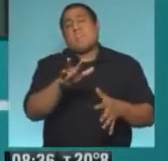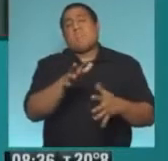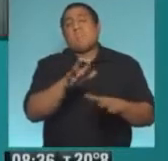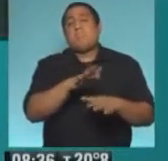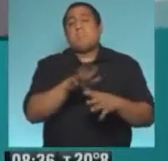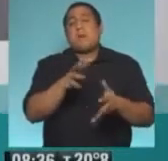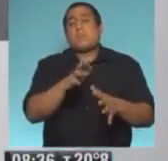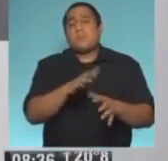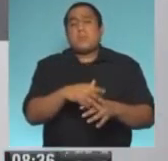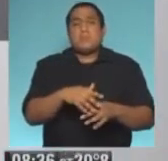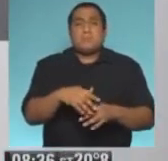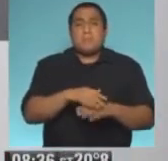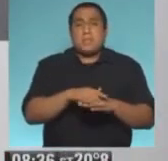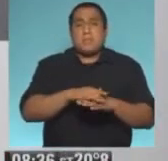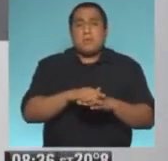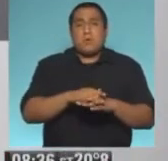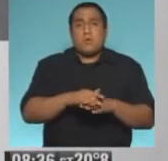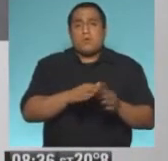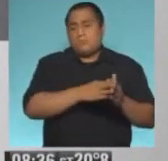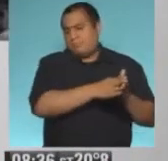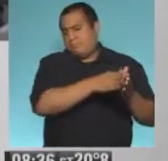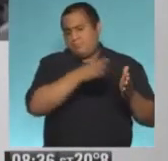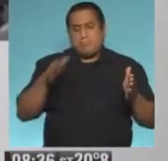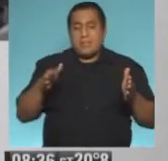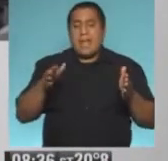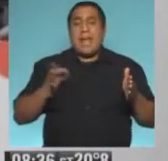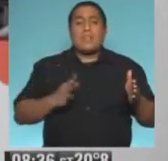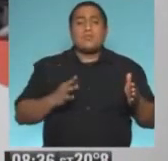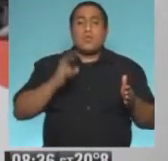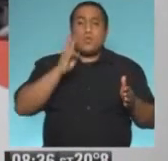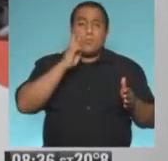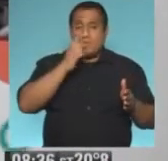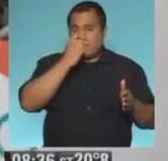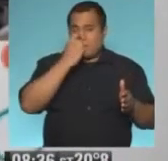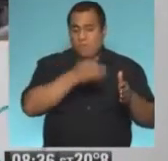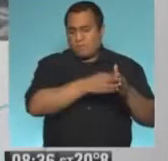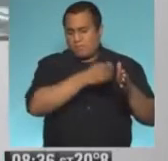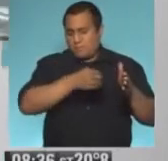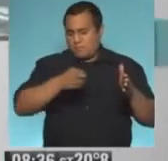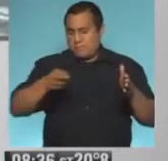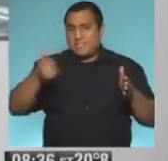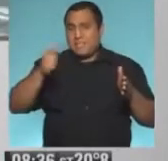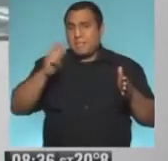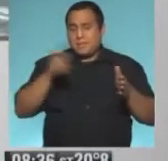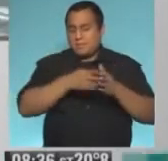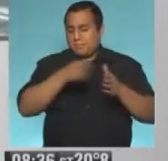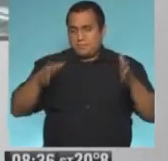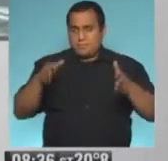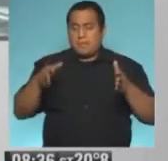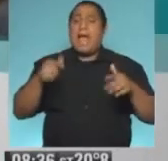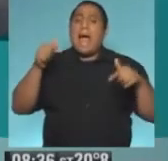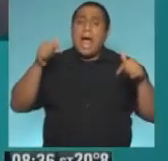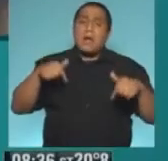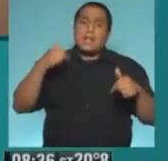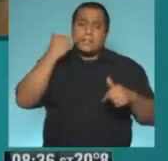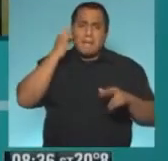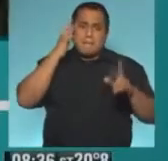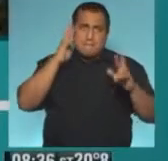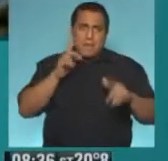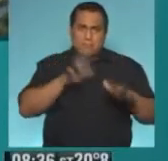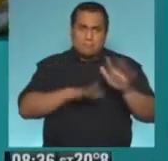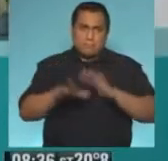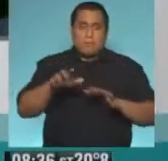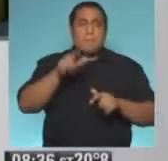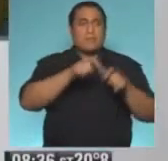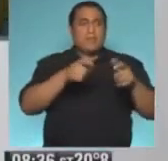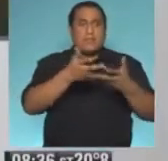todo el primer semestre del 2021, ¿no? Al menos ya hay una idea clara, ya hay un plan. Y, bueno, un poquito hablando con la gente